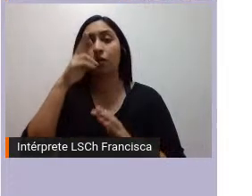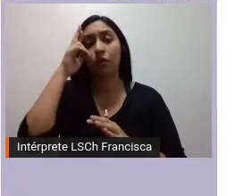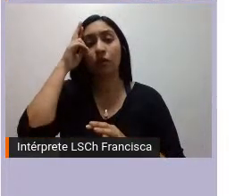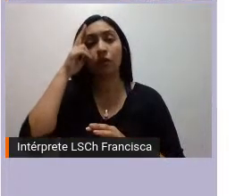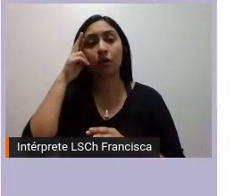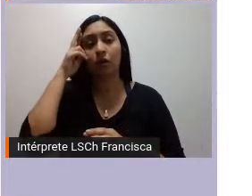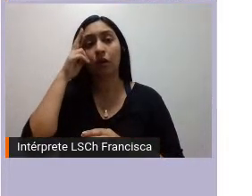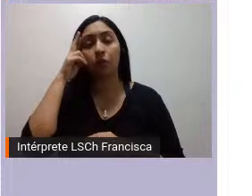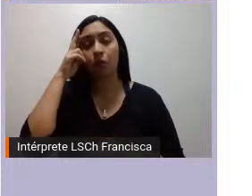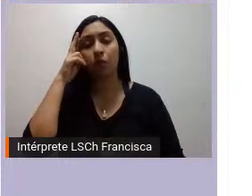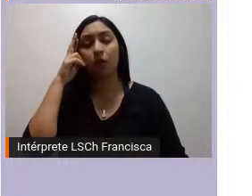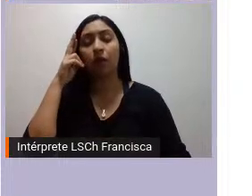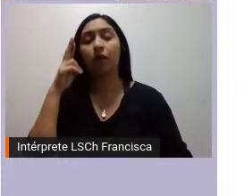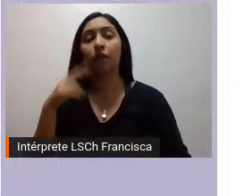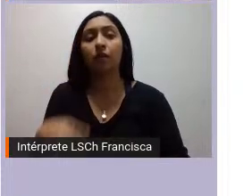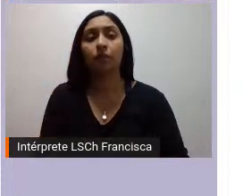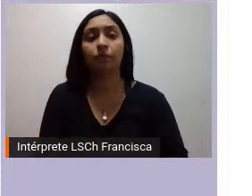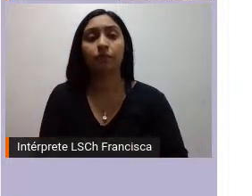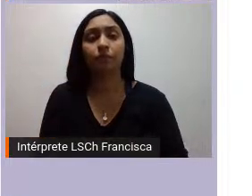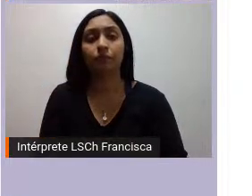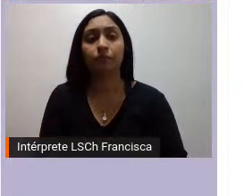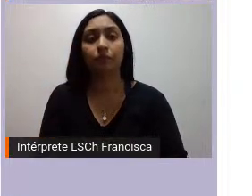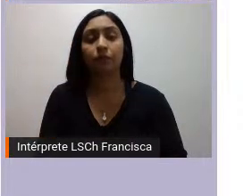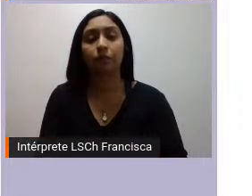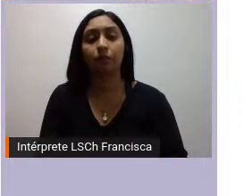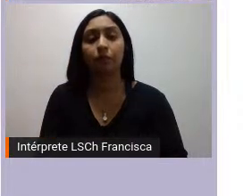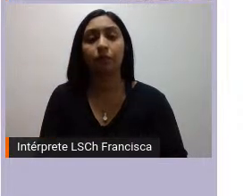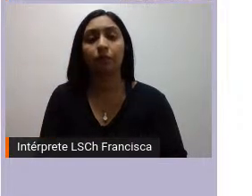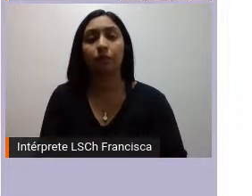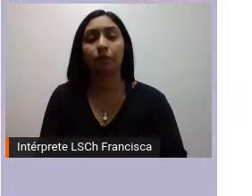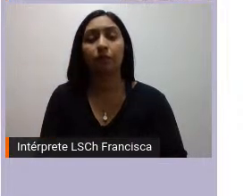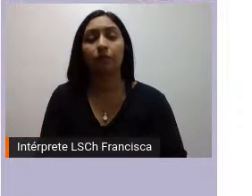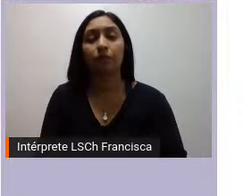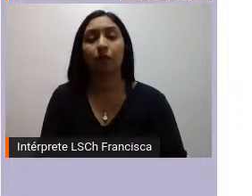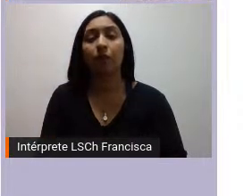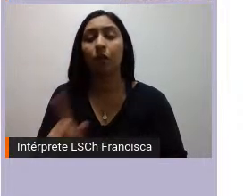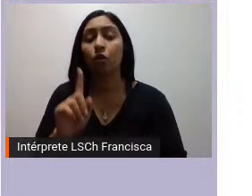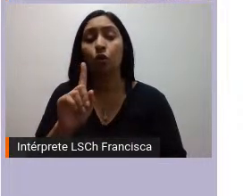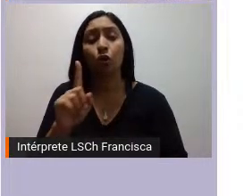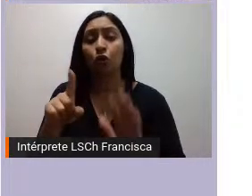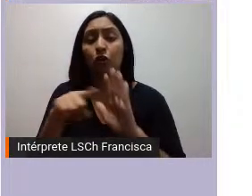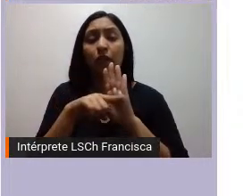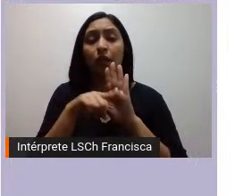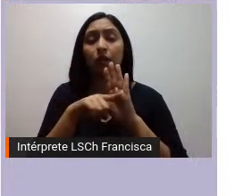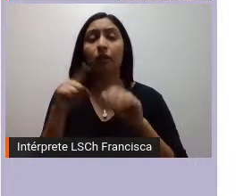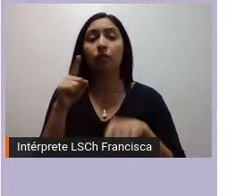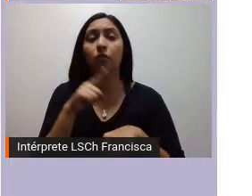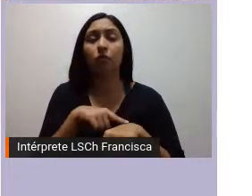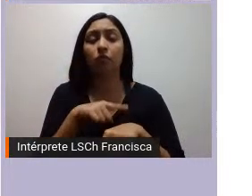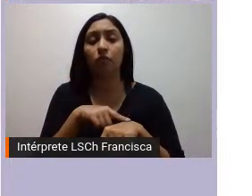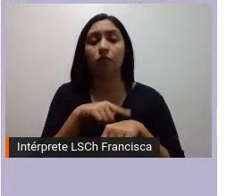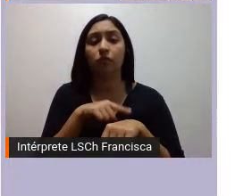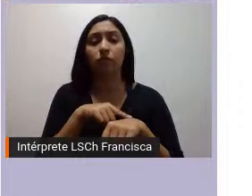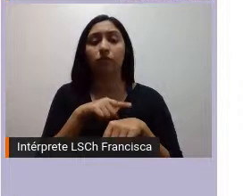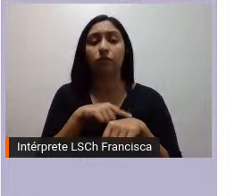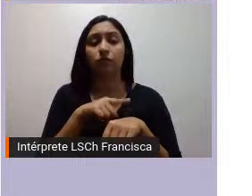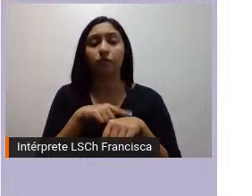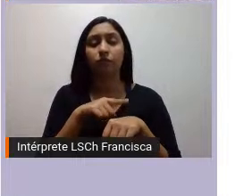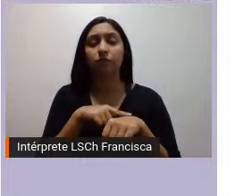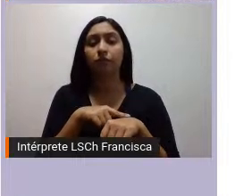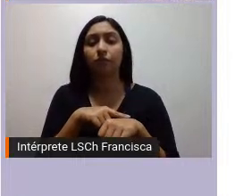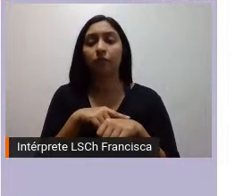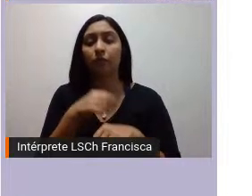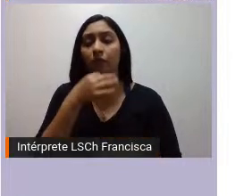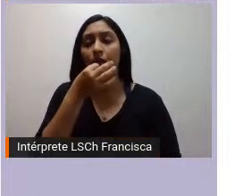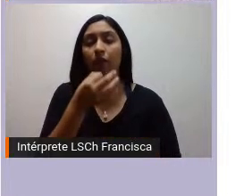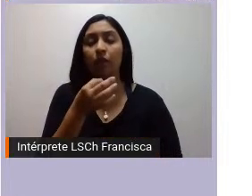posiblemente mucho más jóvenes recuerdan no de forma negativa que fue un momento de diría Florencia Malón